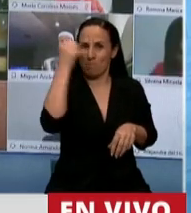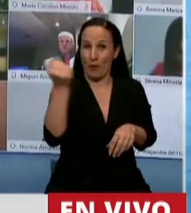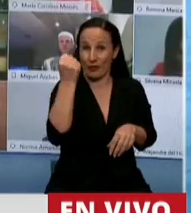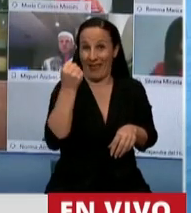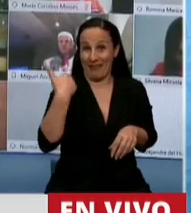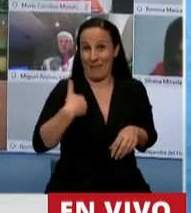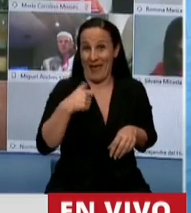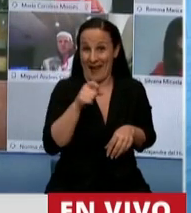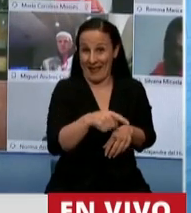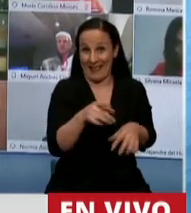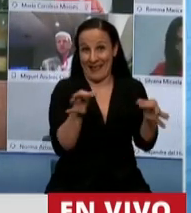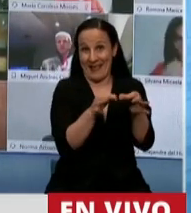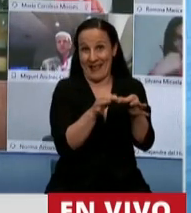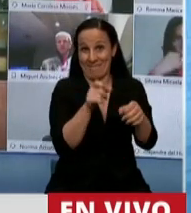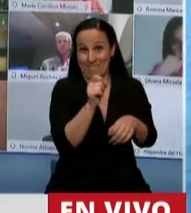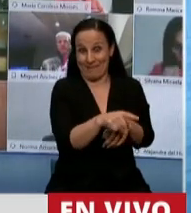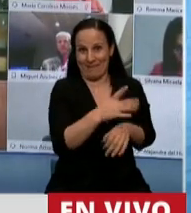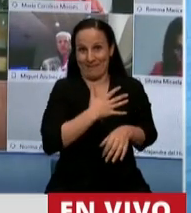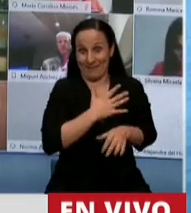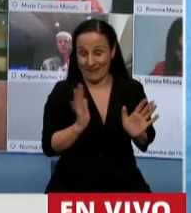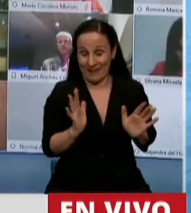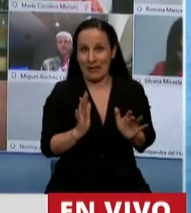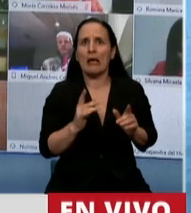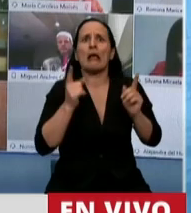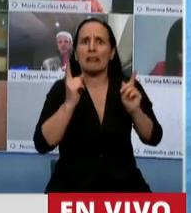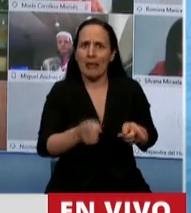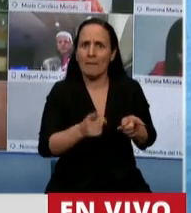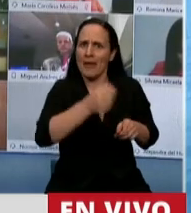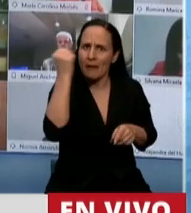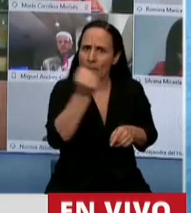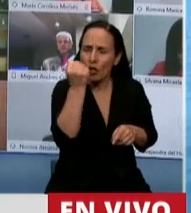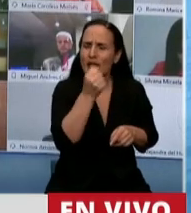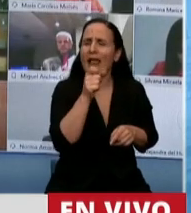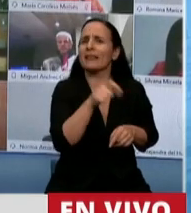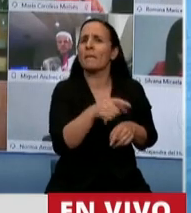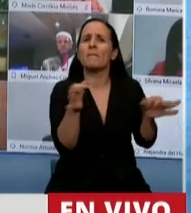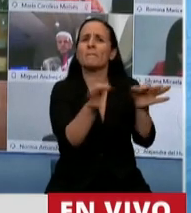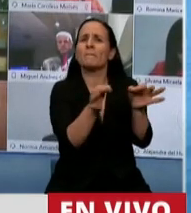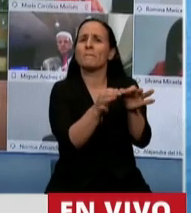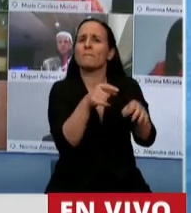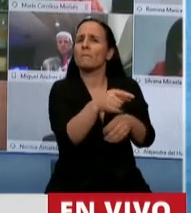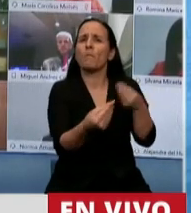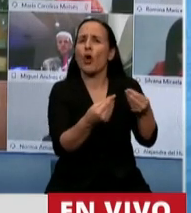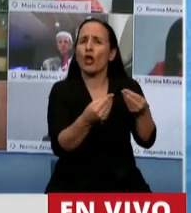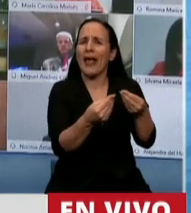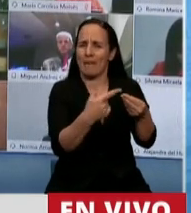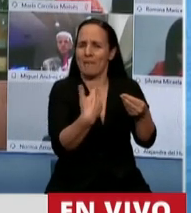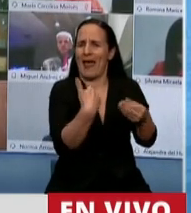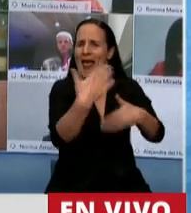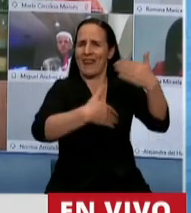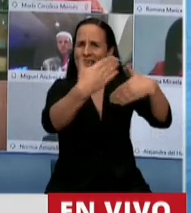país como también por la potencialidad para el desarrollo y aspectos que fueron